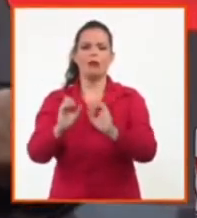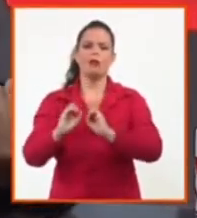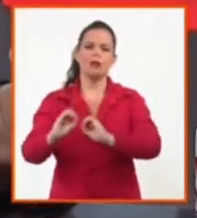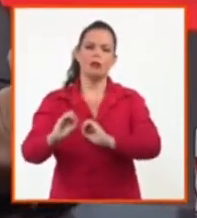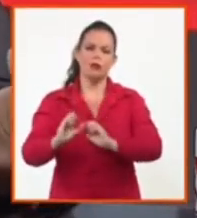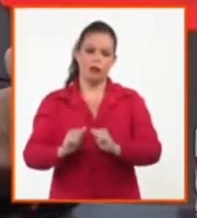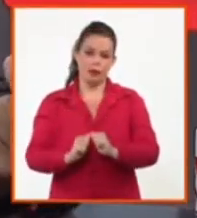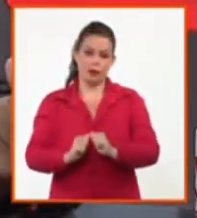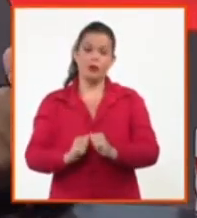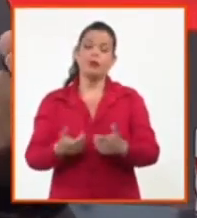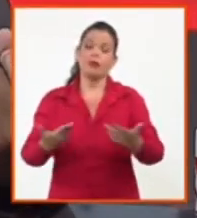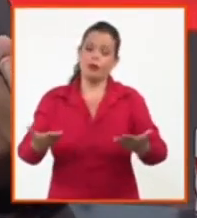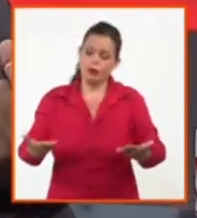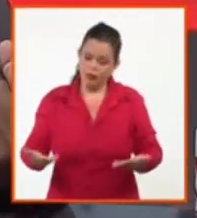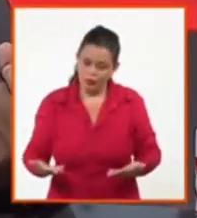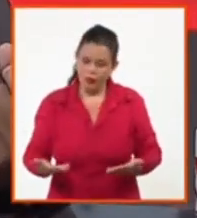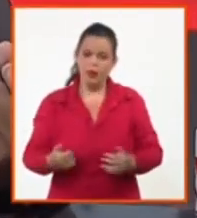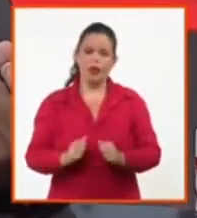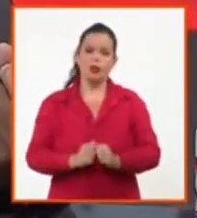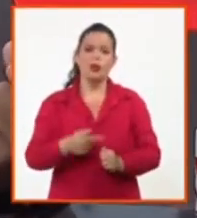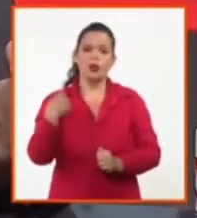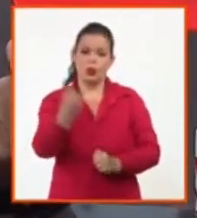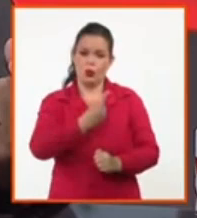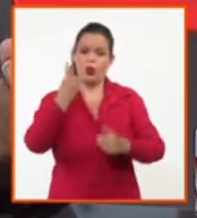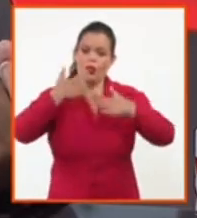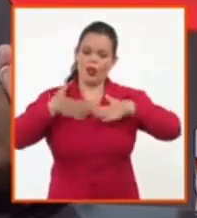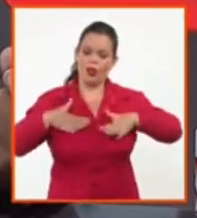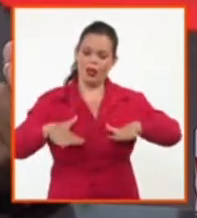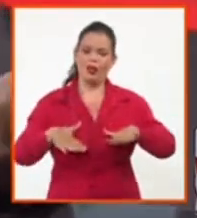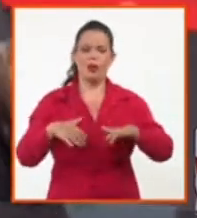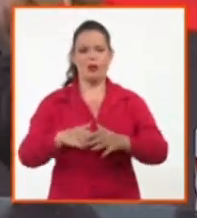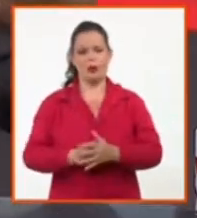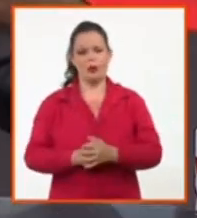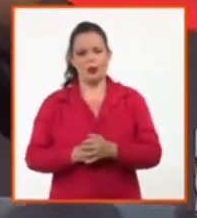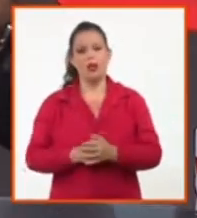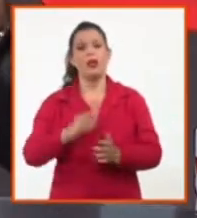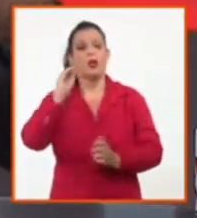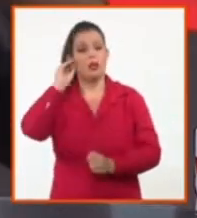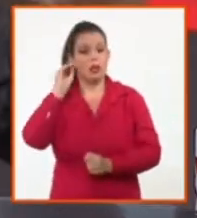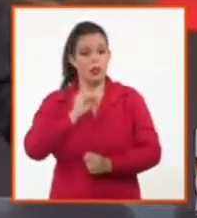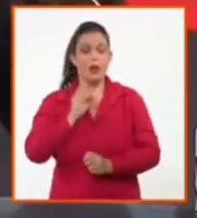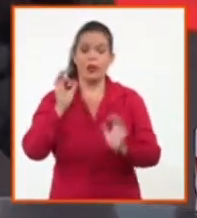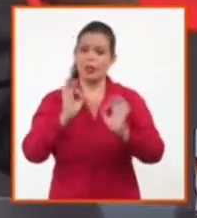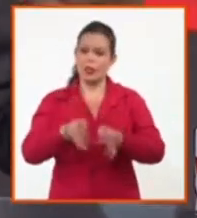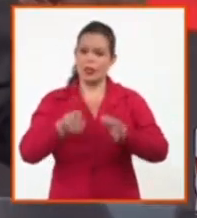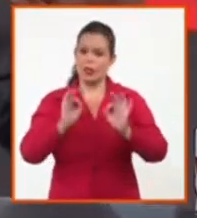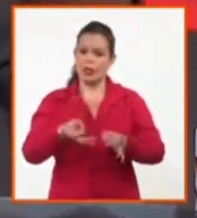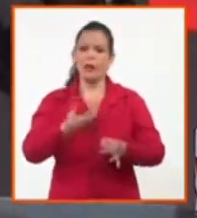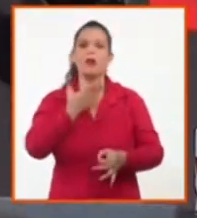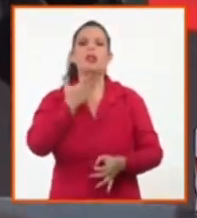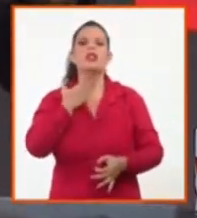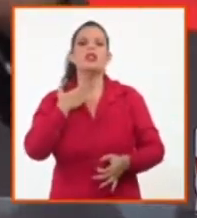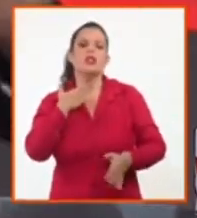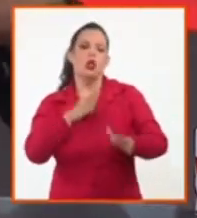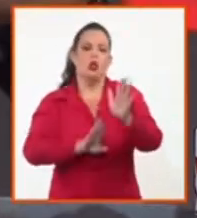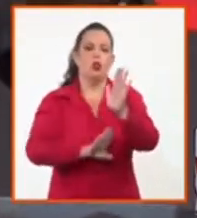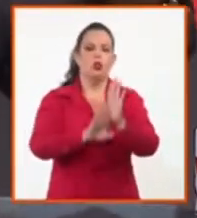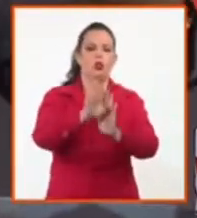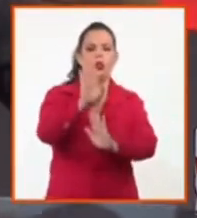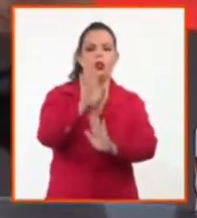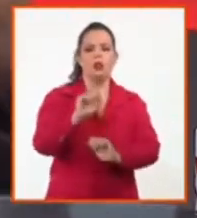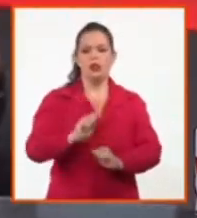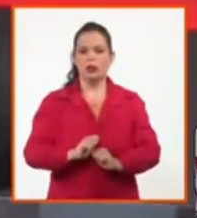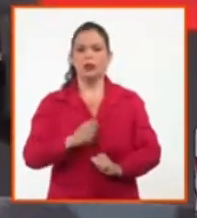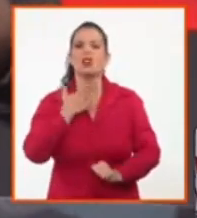una de las grandes aspiraciones que tenemos, porque independientemente de que siempre aspiramos a estar los adultos protegidos